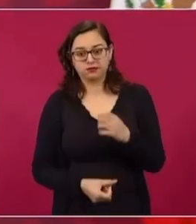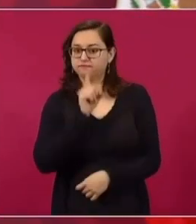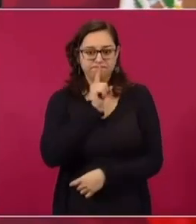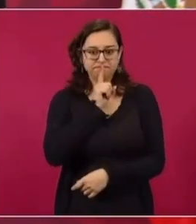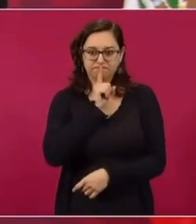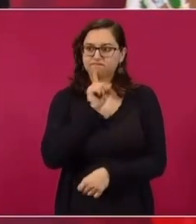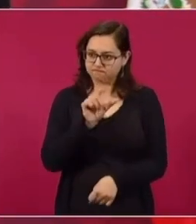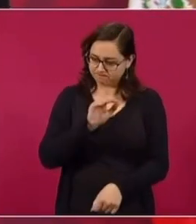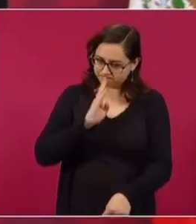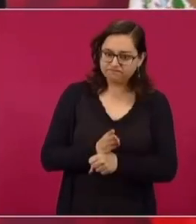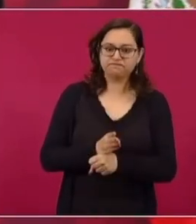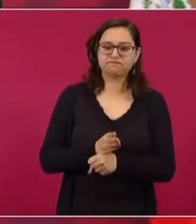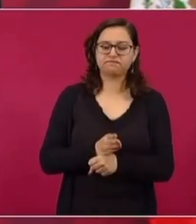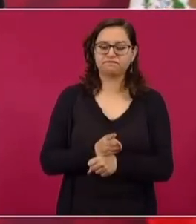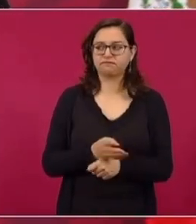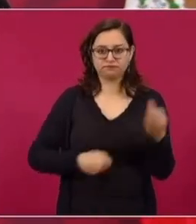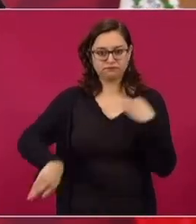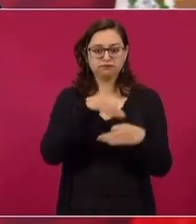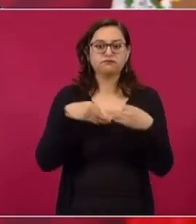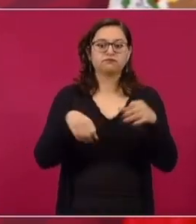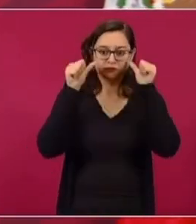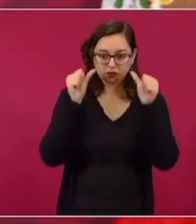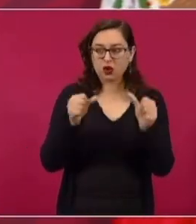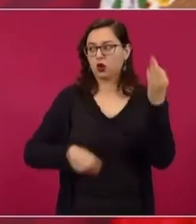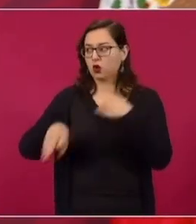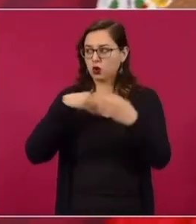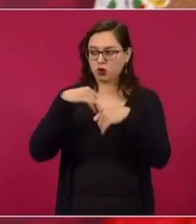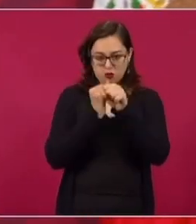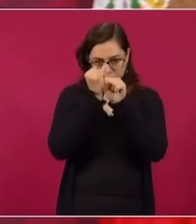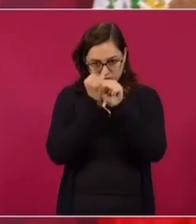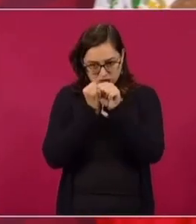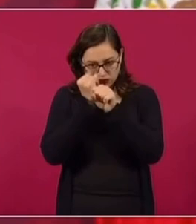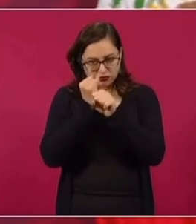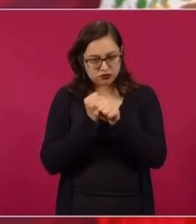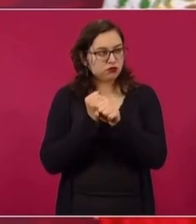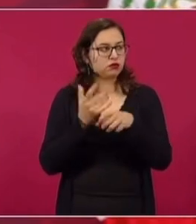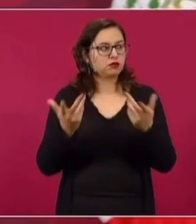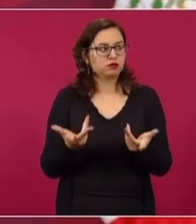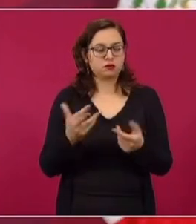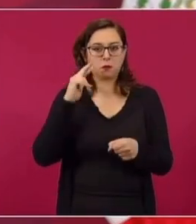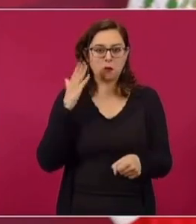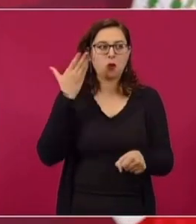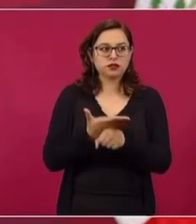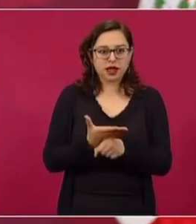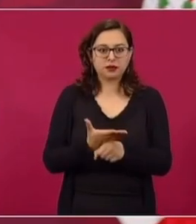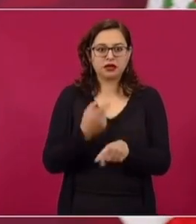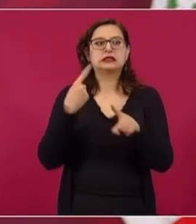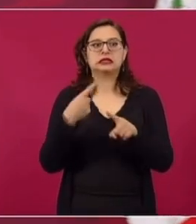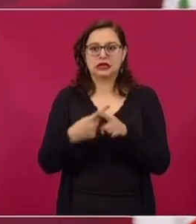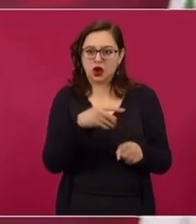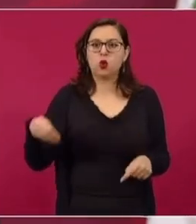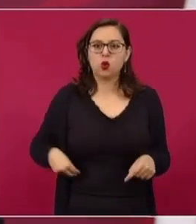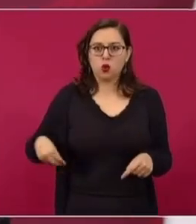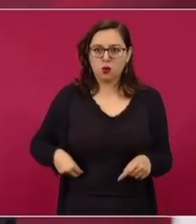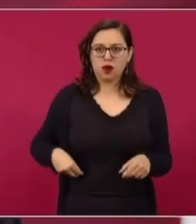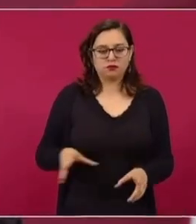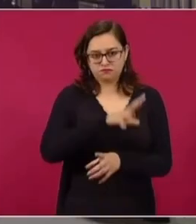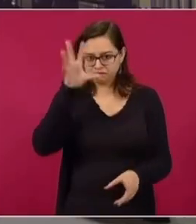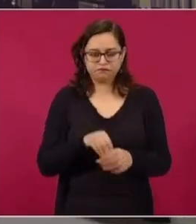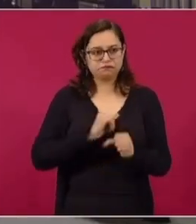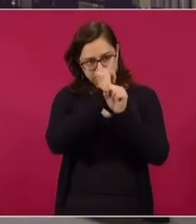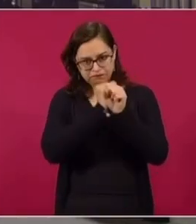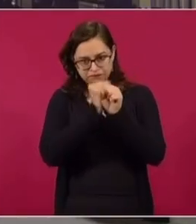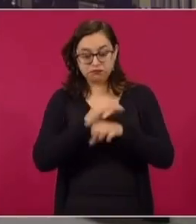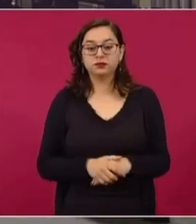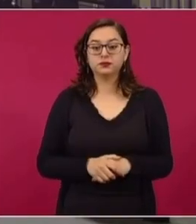todos estos crímenes sean atendidos, se investigue y se encuentren los responsables, a los culpables. Y vamos a estar informando sobre este caso. Y